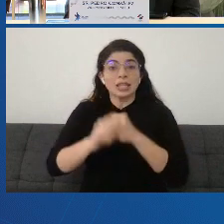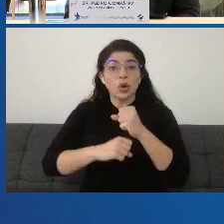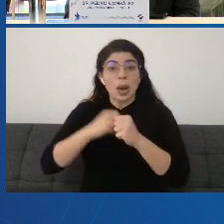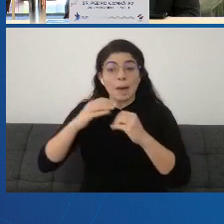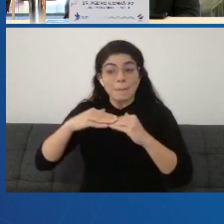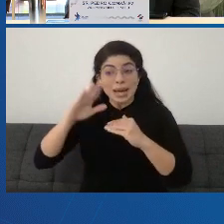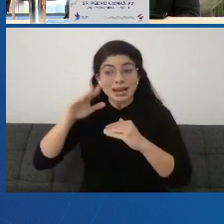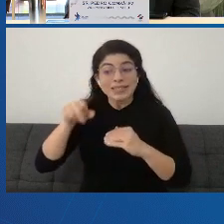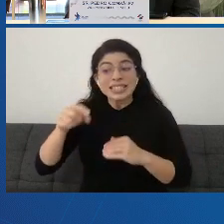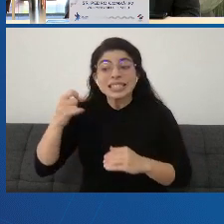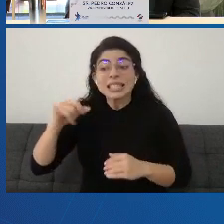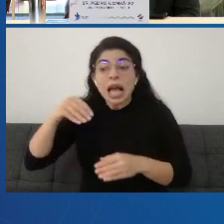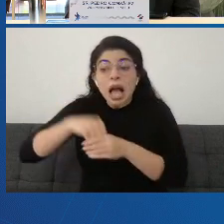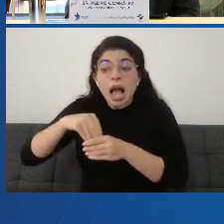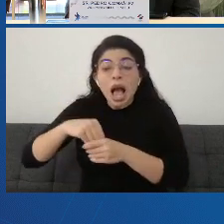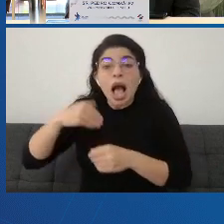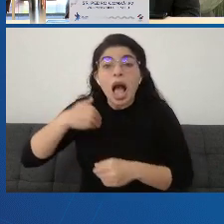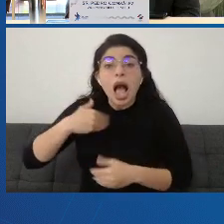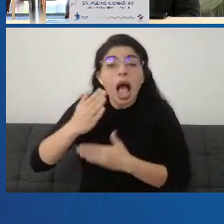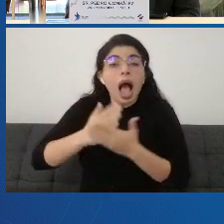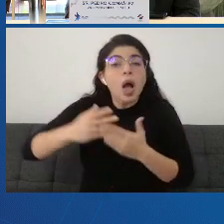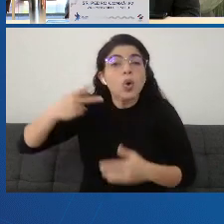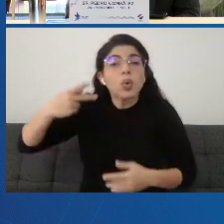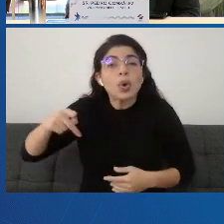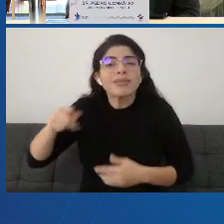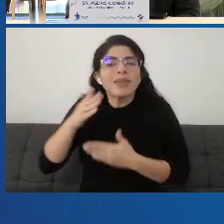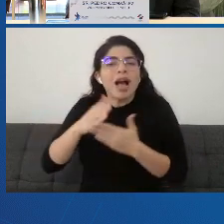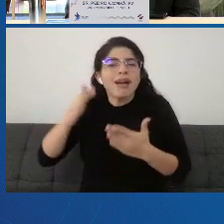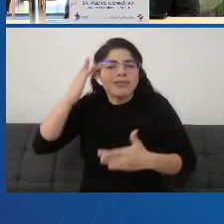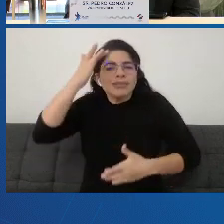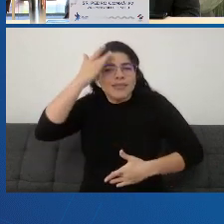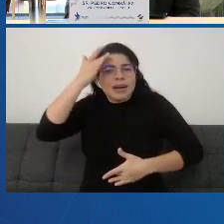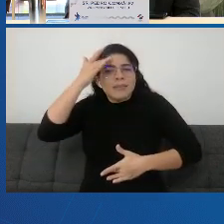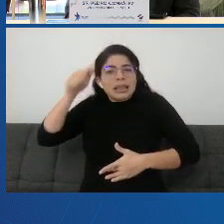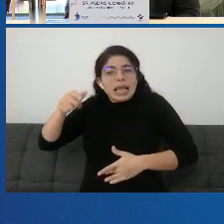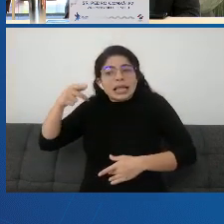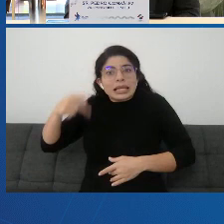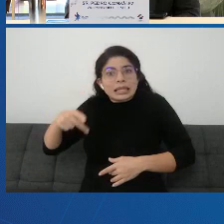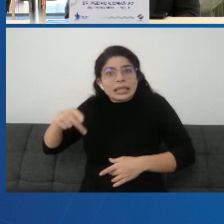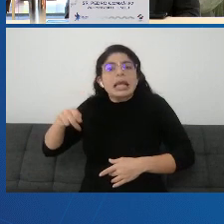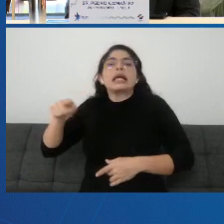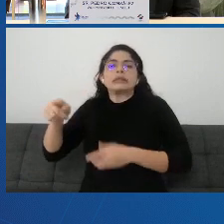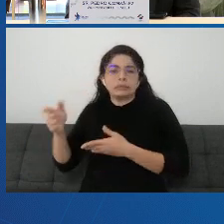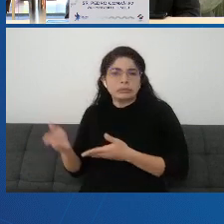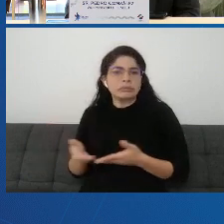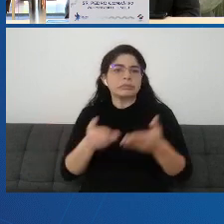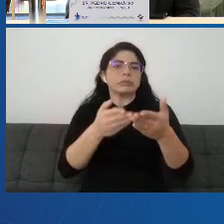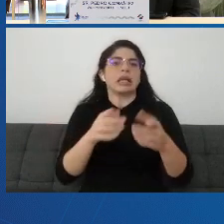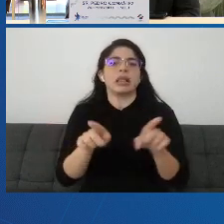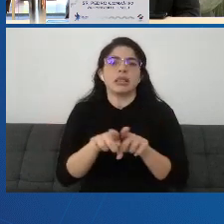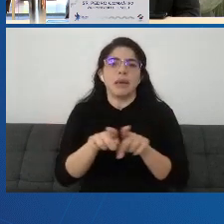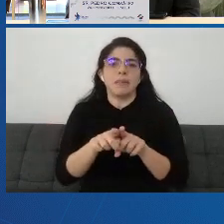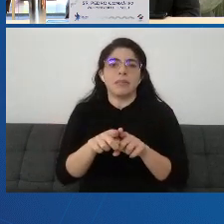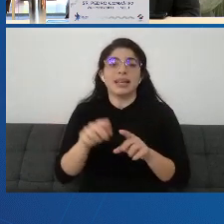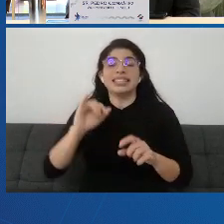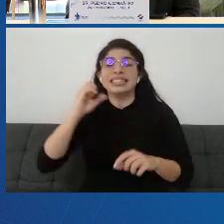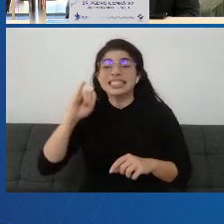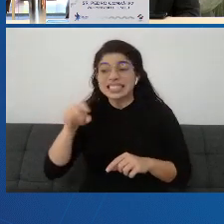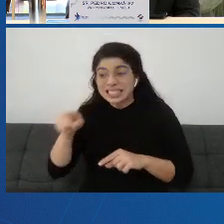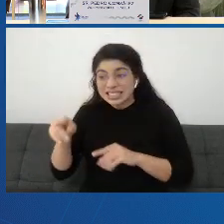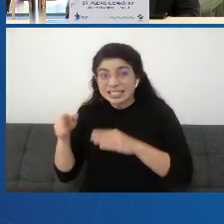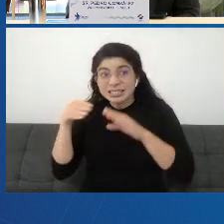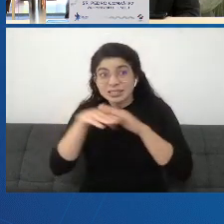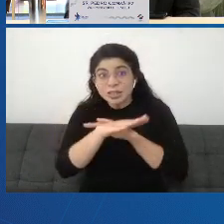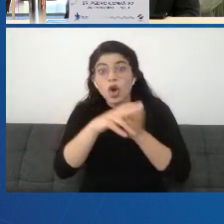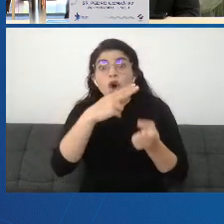son de alto riesgo, que tienen algunas patologías de alto riesgo que están siendo tratadas en el tercer nivel de atención, es decir, en el